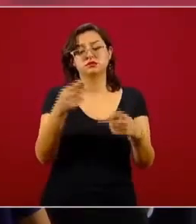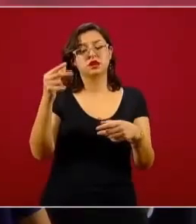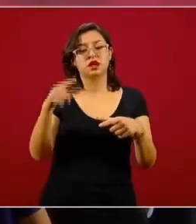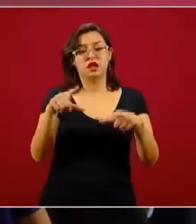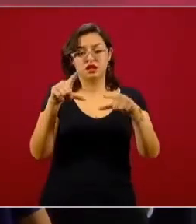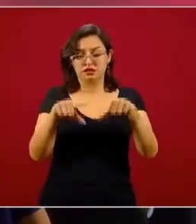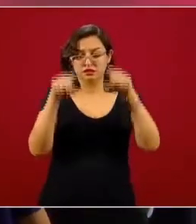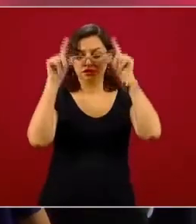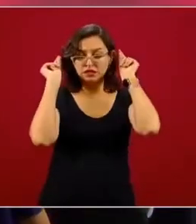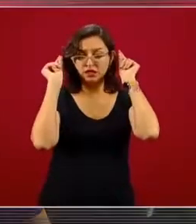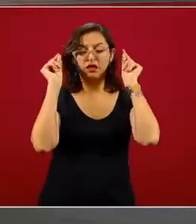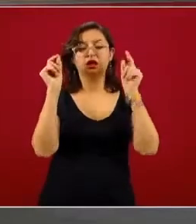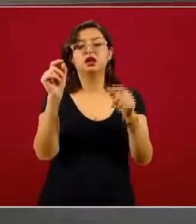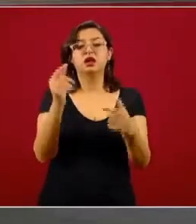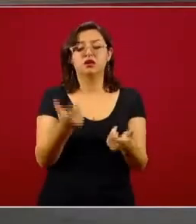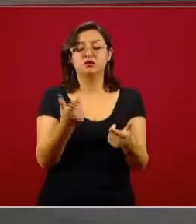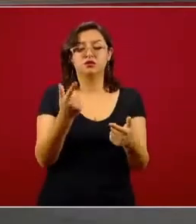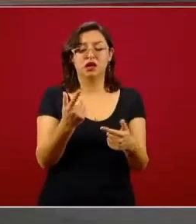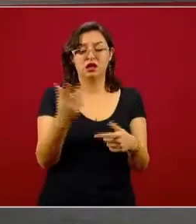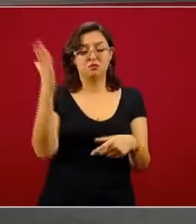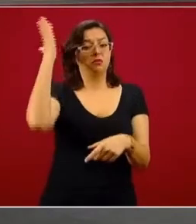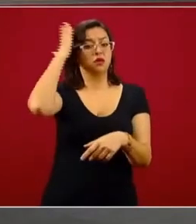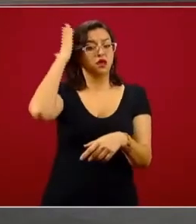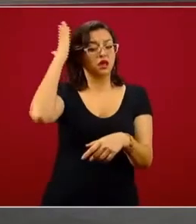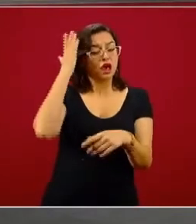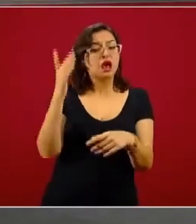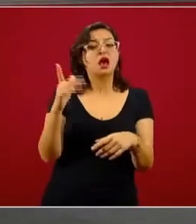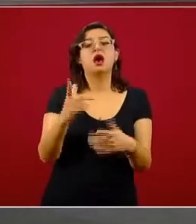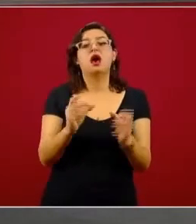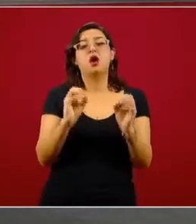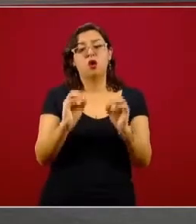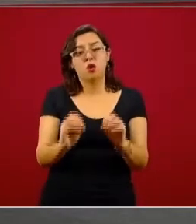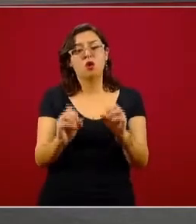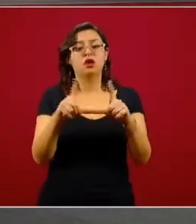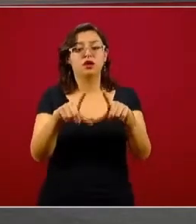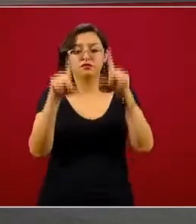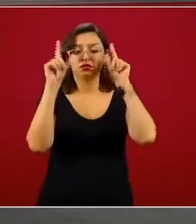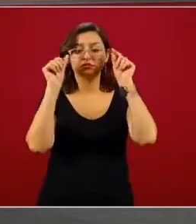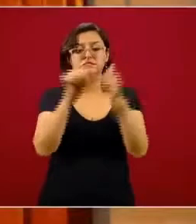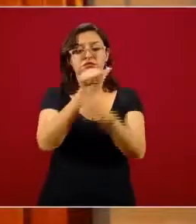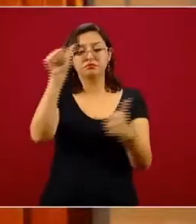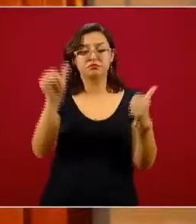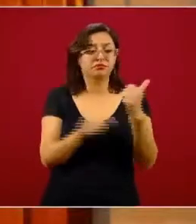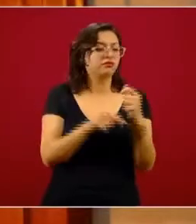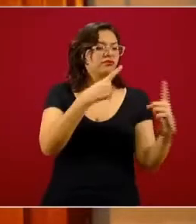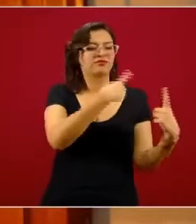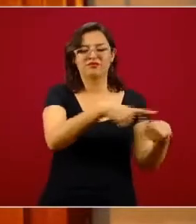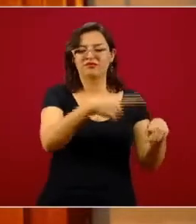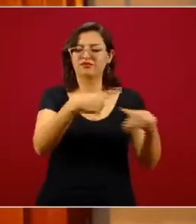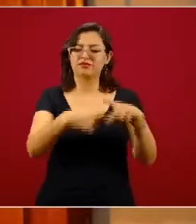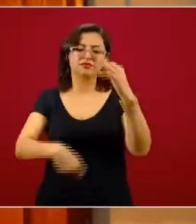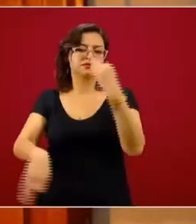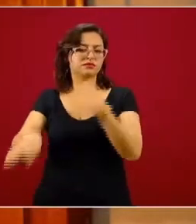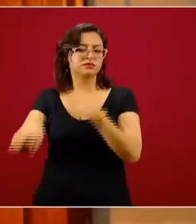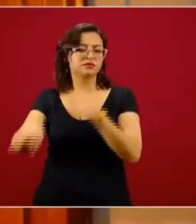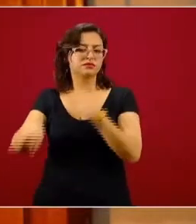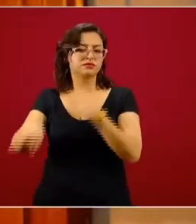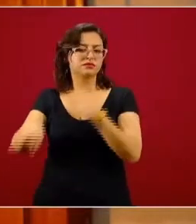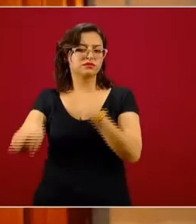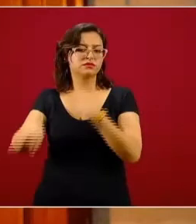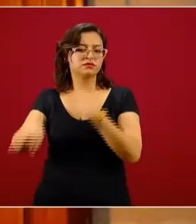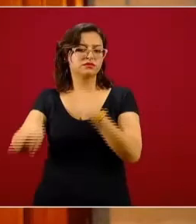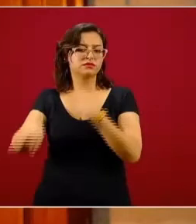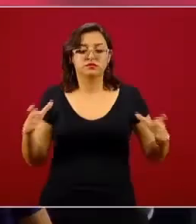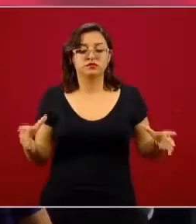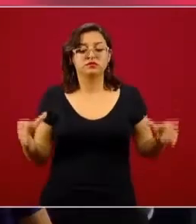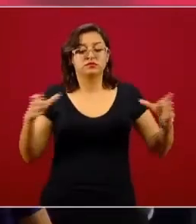enfermeras auxiliares, enfermeras generales, que también están en estos equipos de apoyo. ¿Por qué ellos? Un hospital es una comunidad enorme, pero